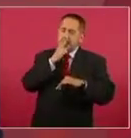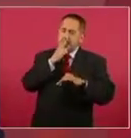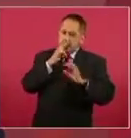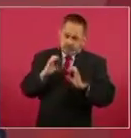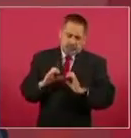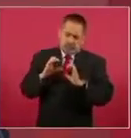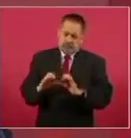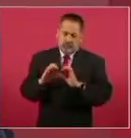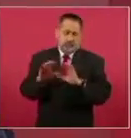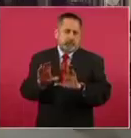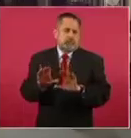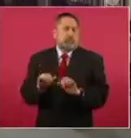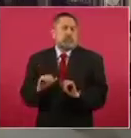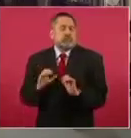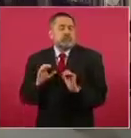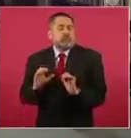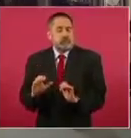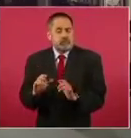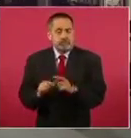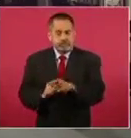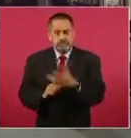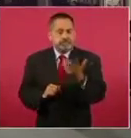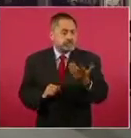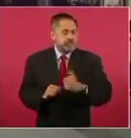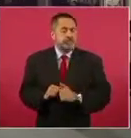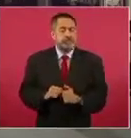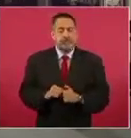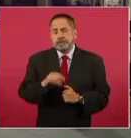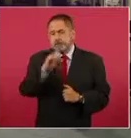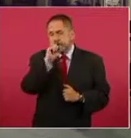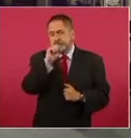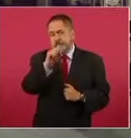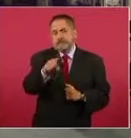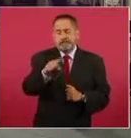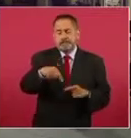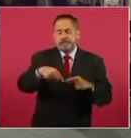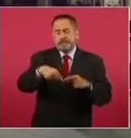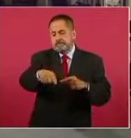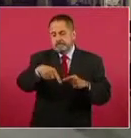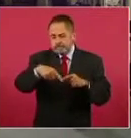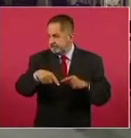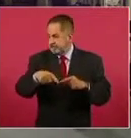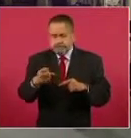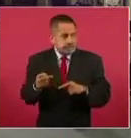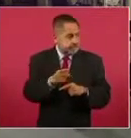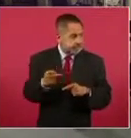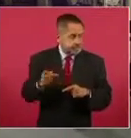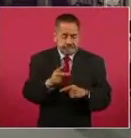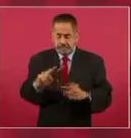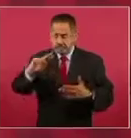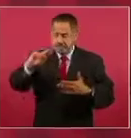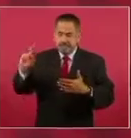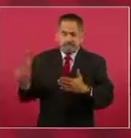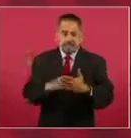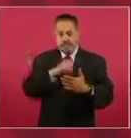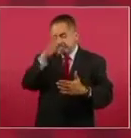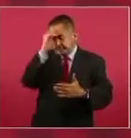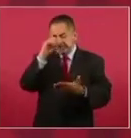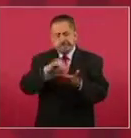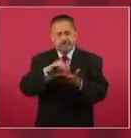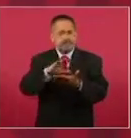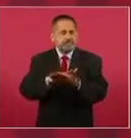También ya está por concluirse un acuerdo para ampliar